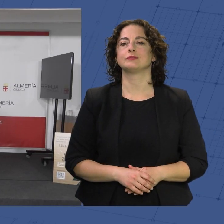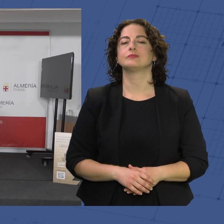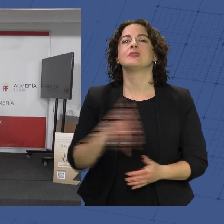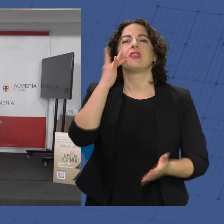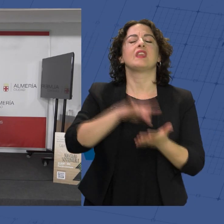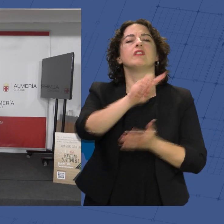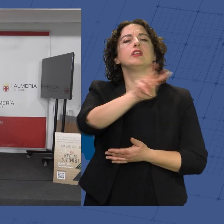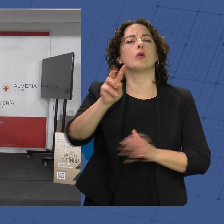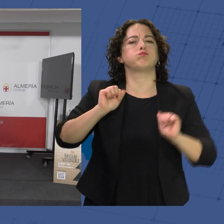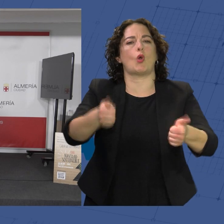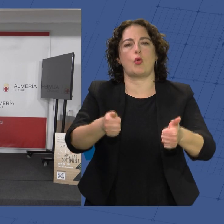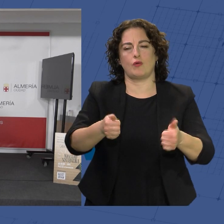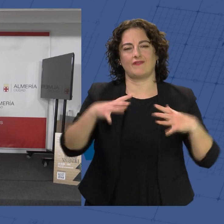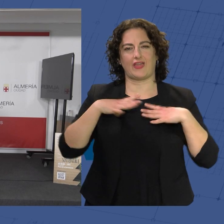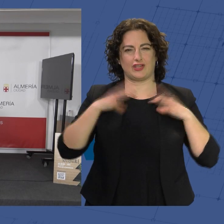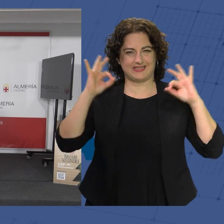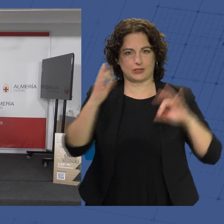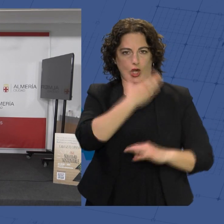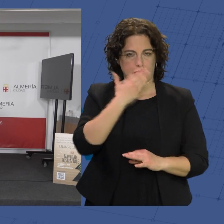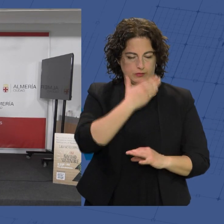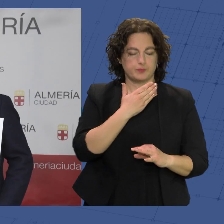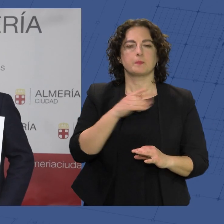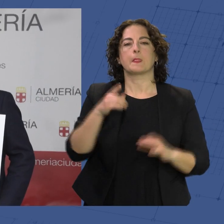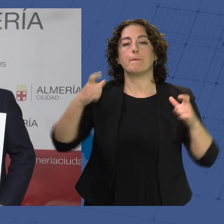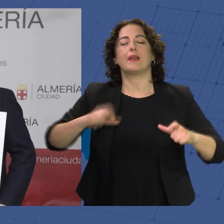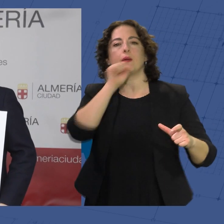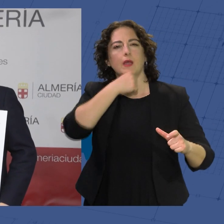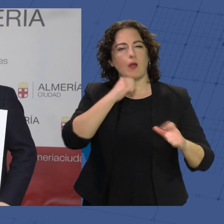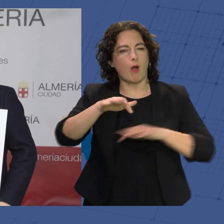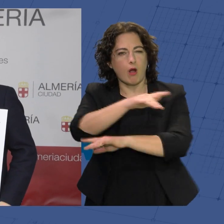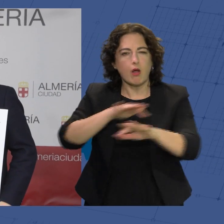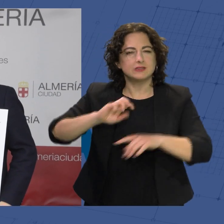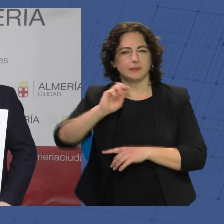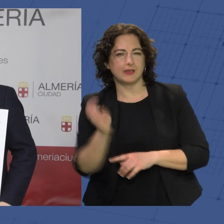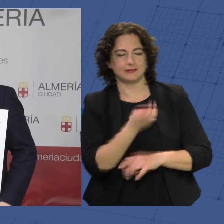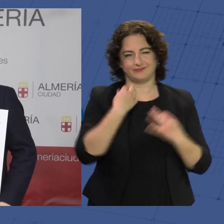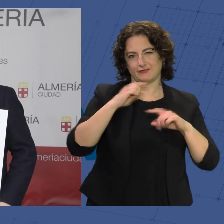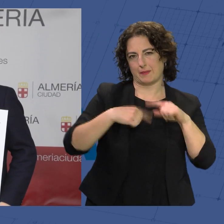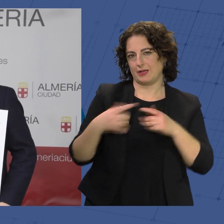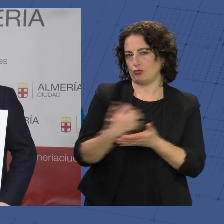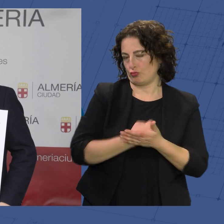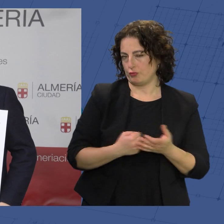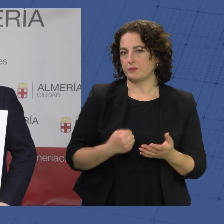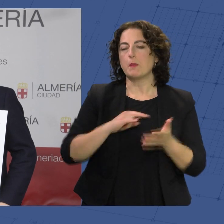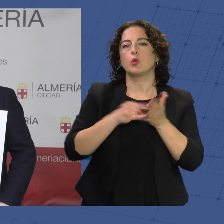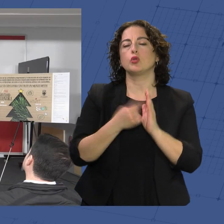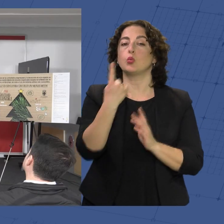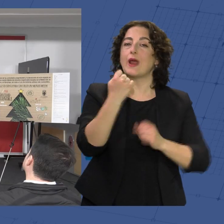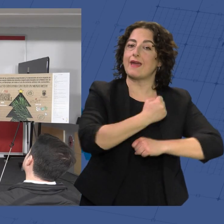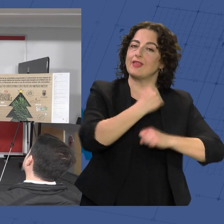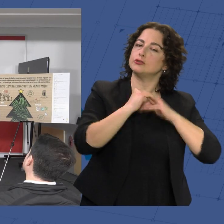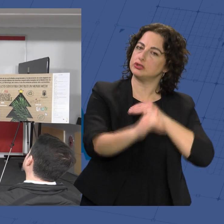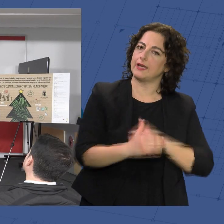día 22 comienzan las vacaciones escolares y la Plaza Vieja se llena de actividades para toda la familia con el proyecto Una Navidad